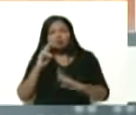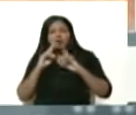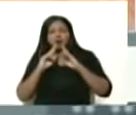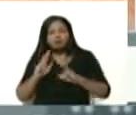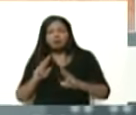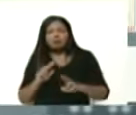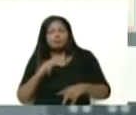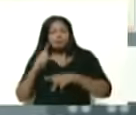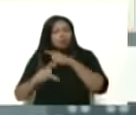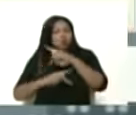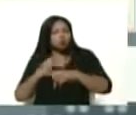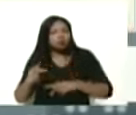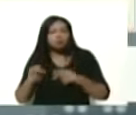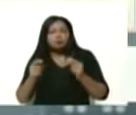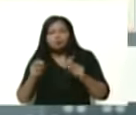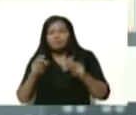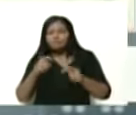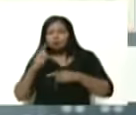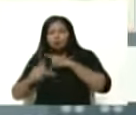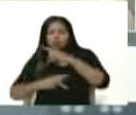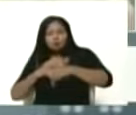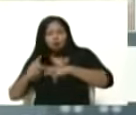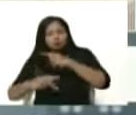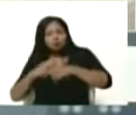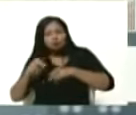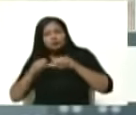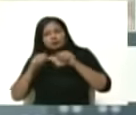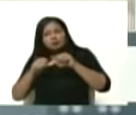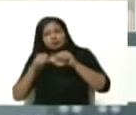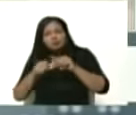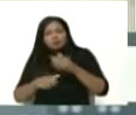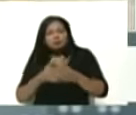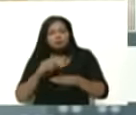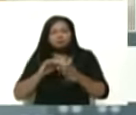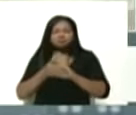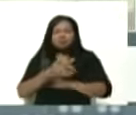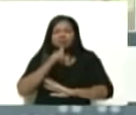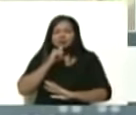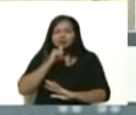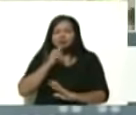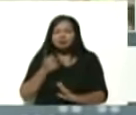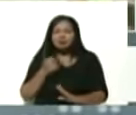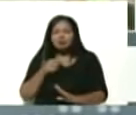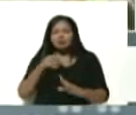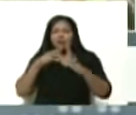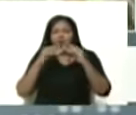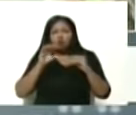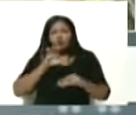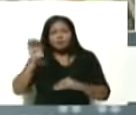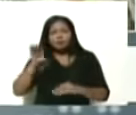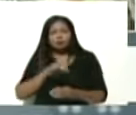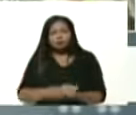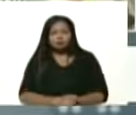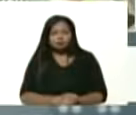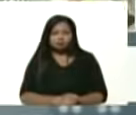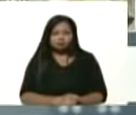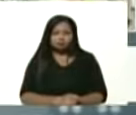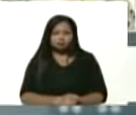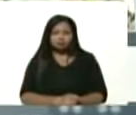producir producir producir ¿para quién? para todo un país para